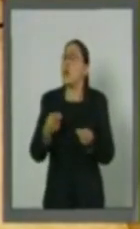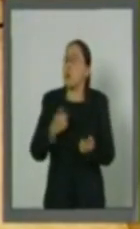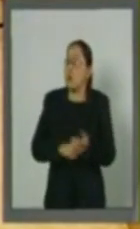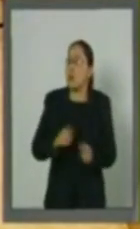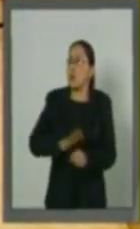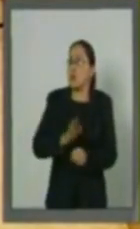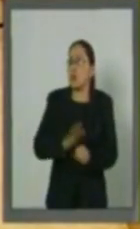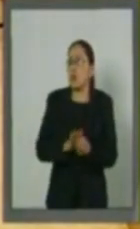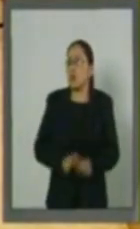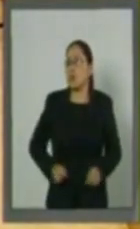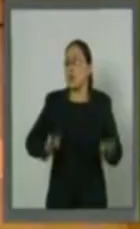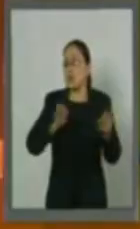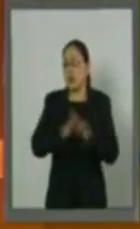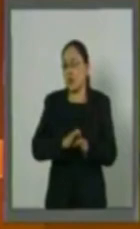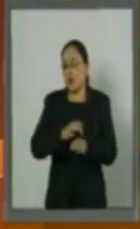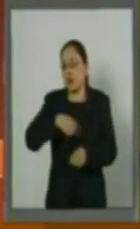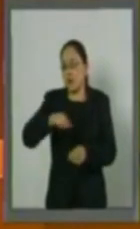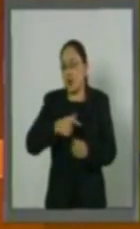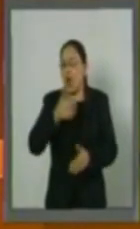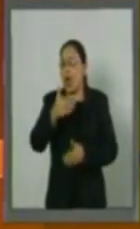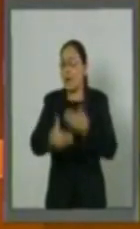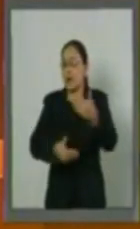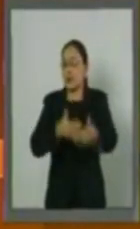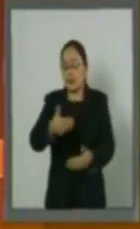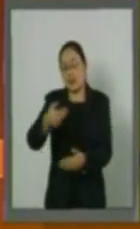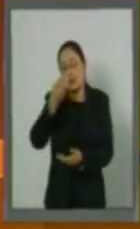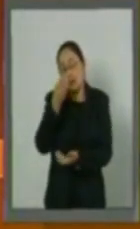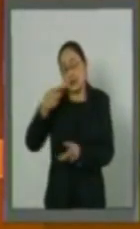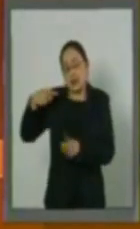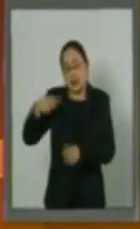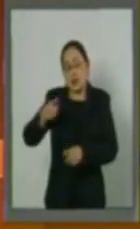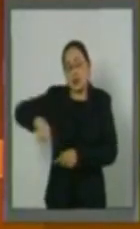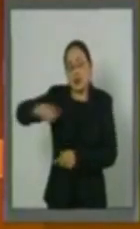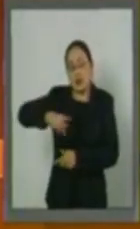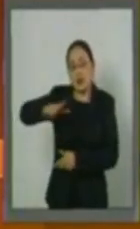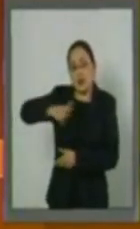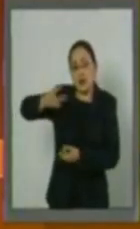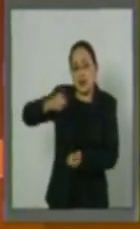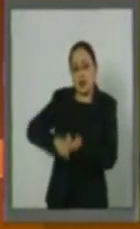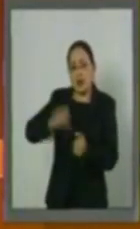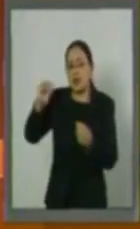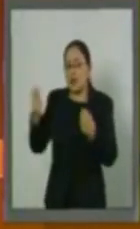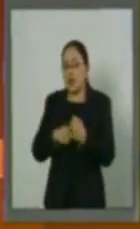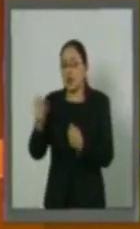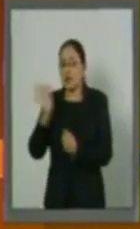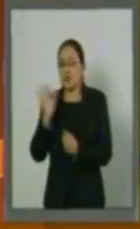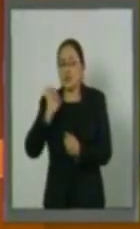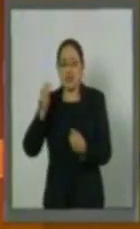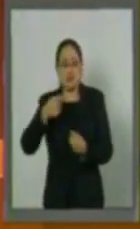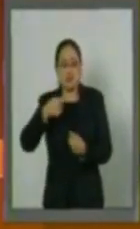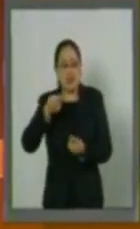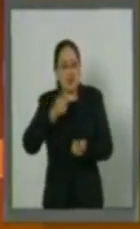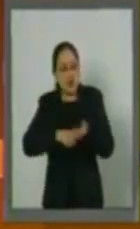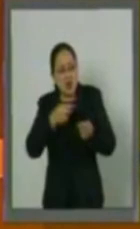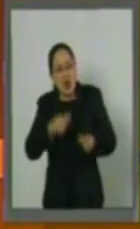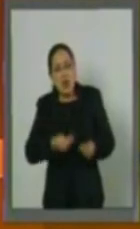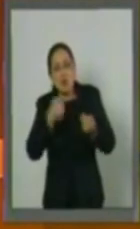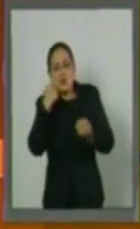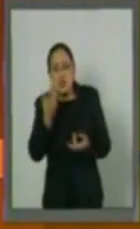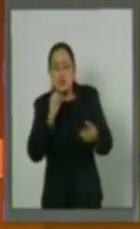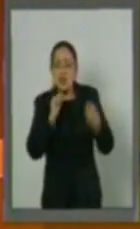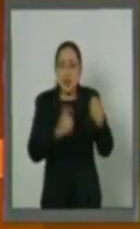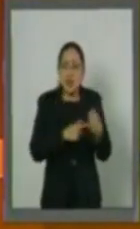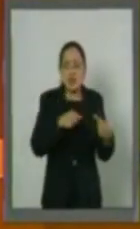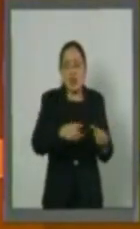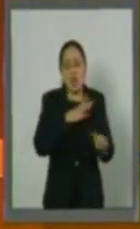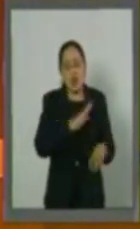que daremos hacia adelante todos los que estamos inmersos en una actividad comercial. Los beneficios también